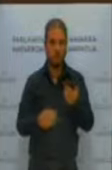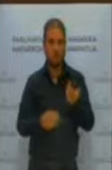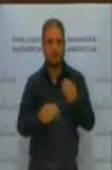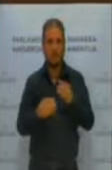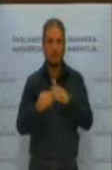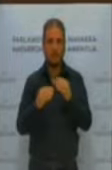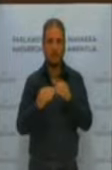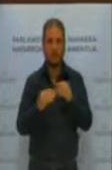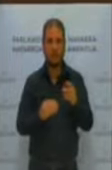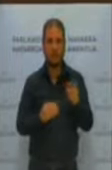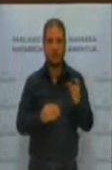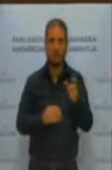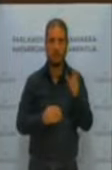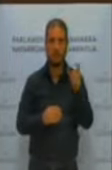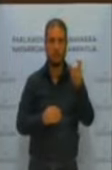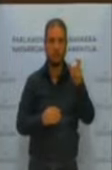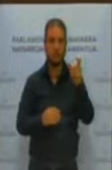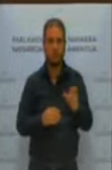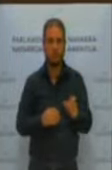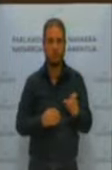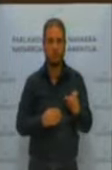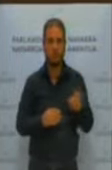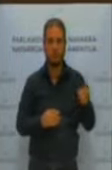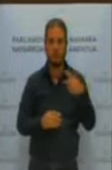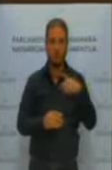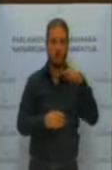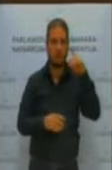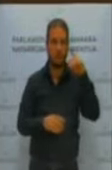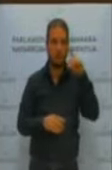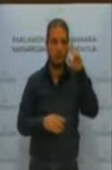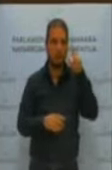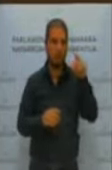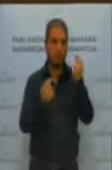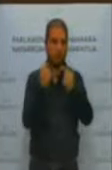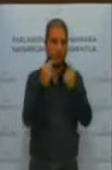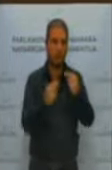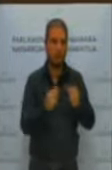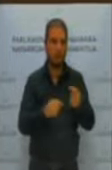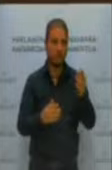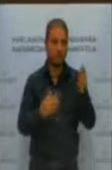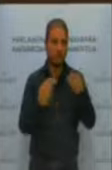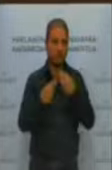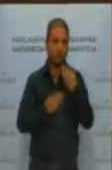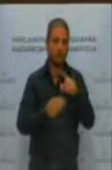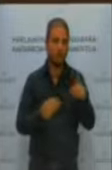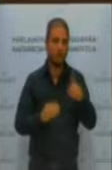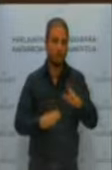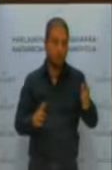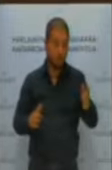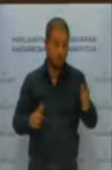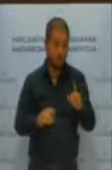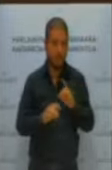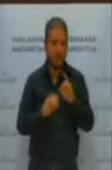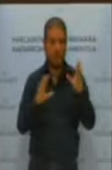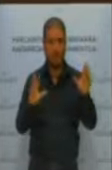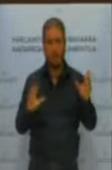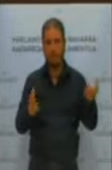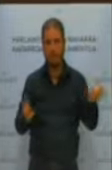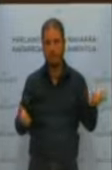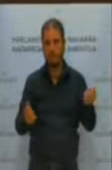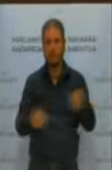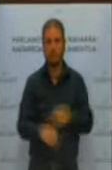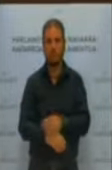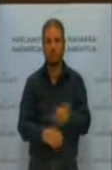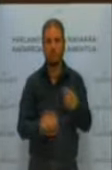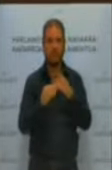un primo que no hay siquiera hecho el test, tampoco ha hecho el test la administración, ¿no? Se supone, pero yo quiero entender que no es